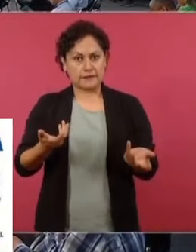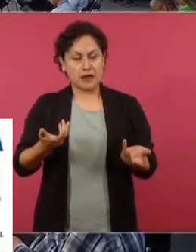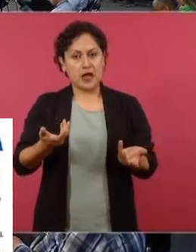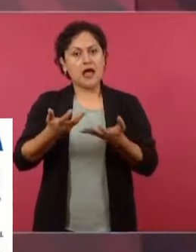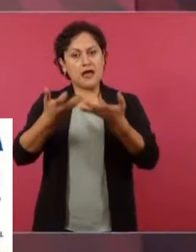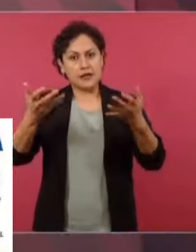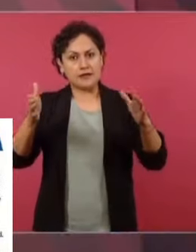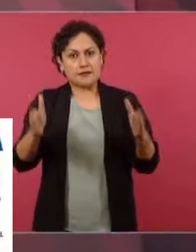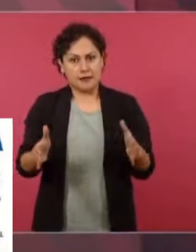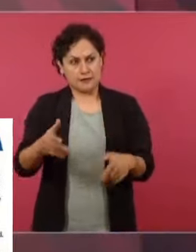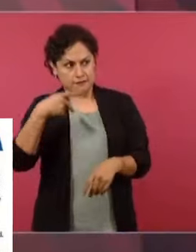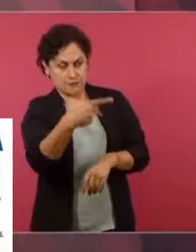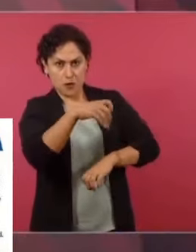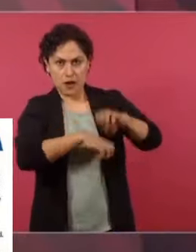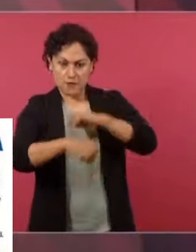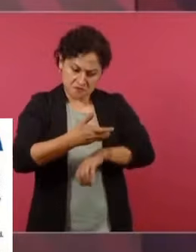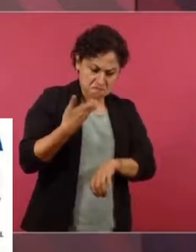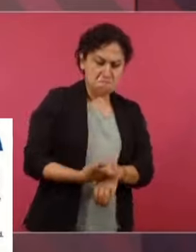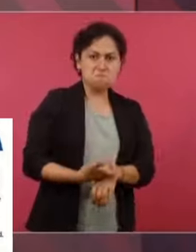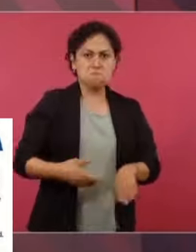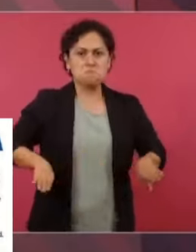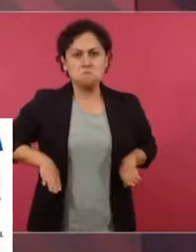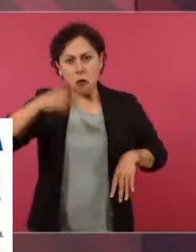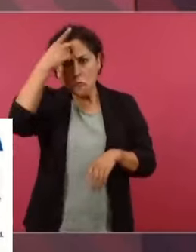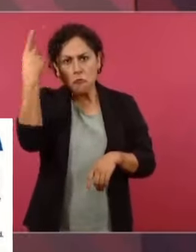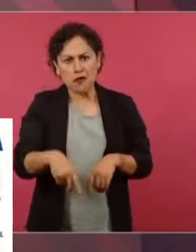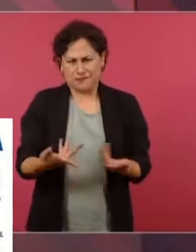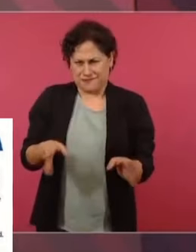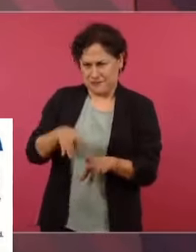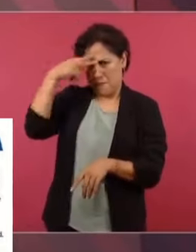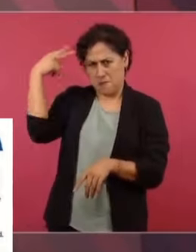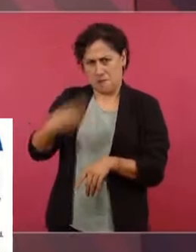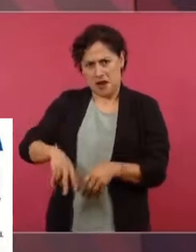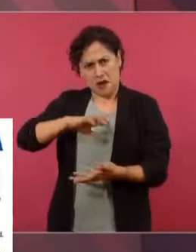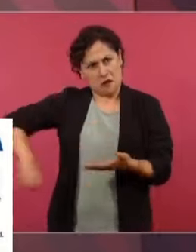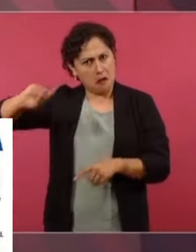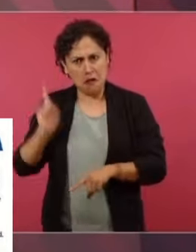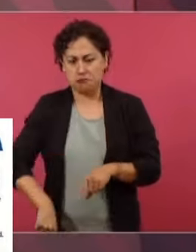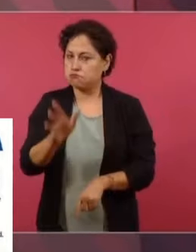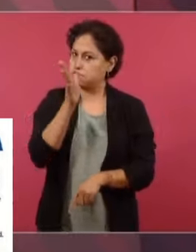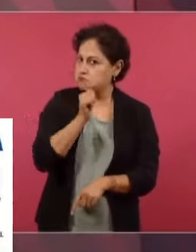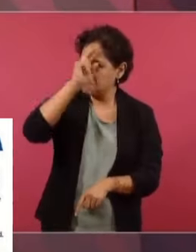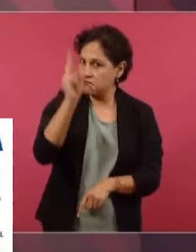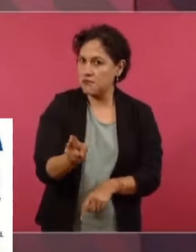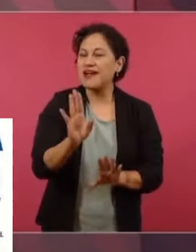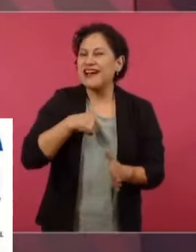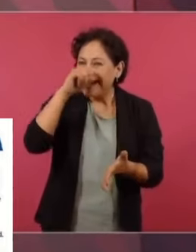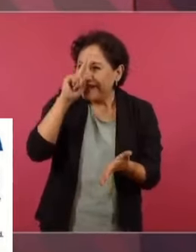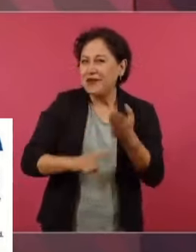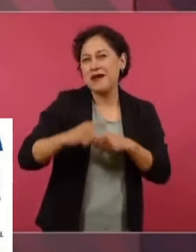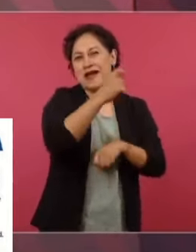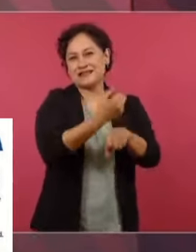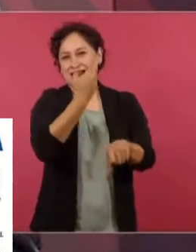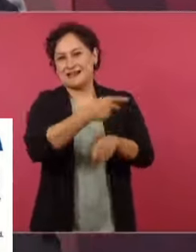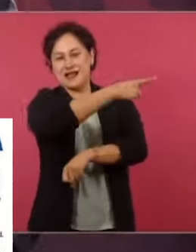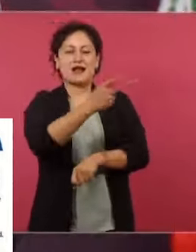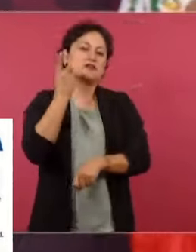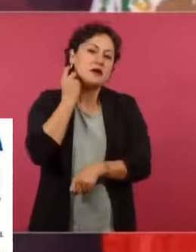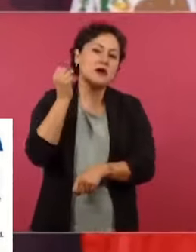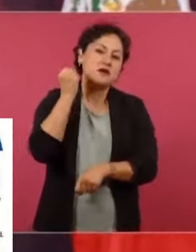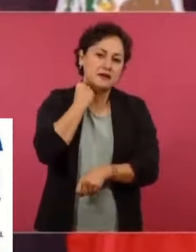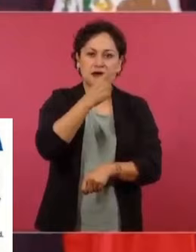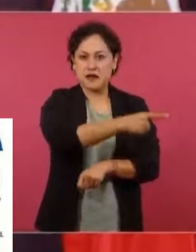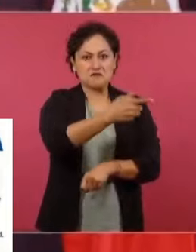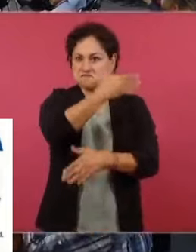de una empresa estadounidense. Yo creo que el secretario de Estado no sabía bien de qué se trataba, porque lo único que alcanzó a